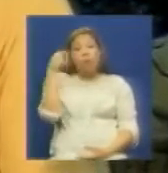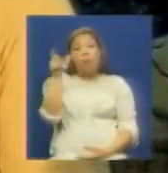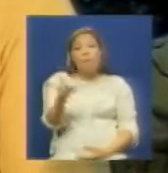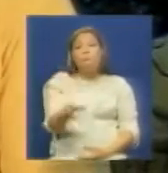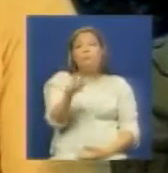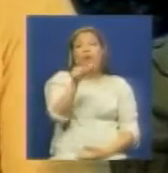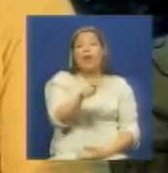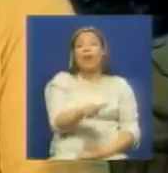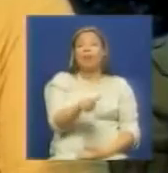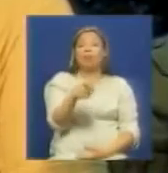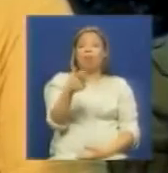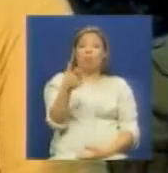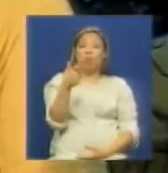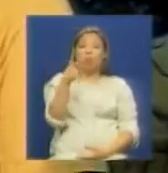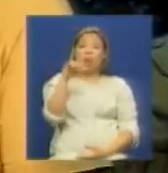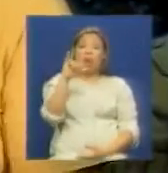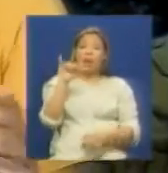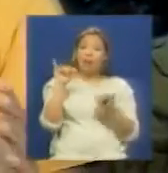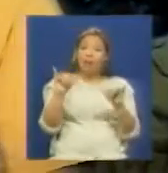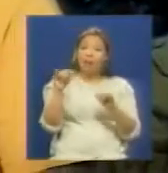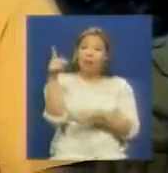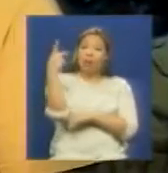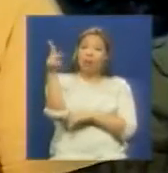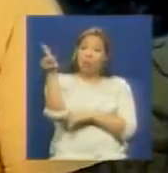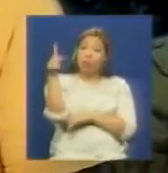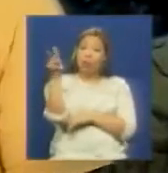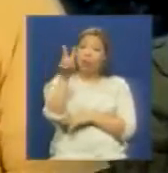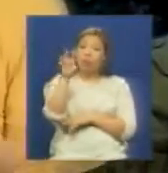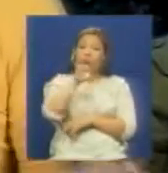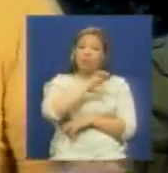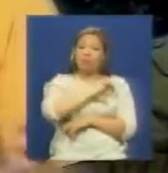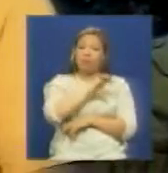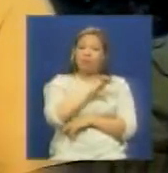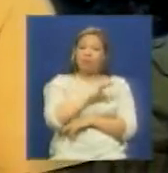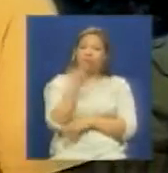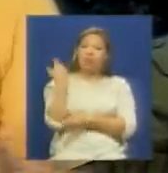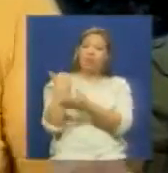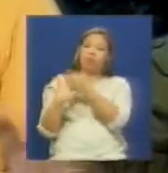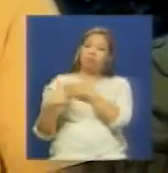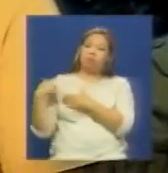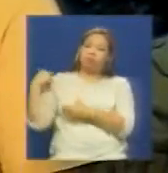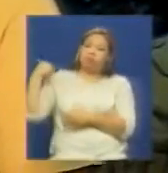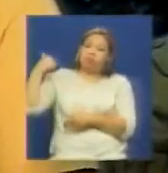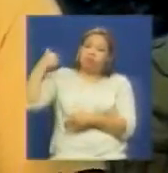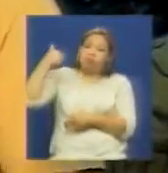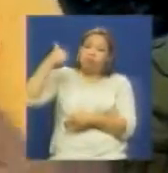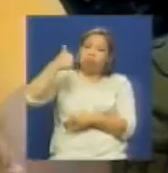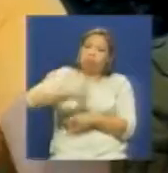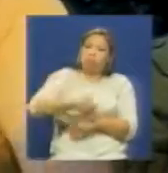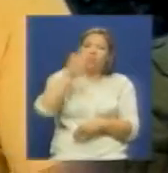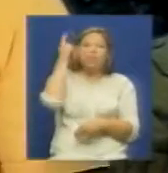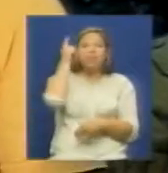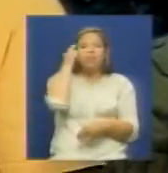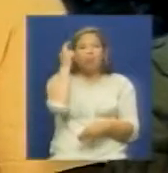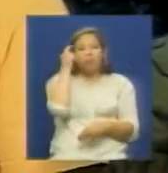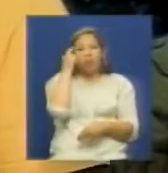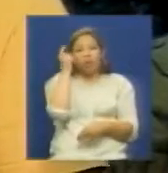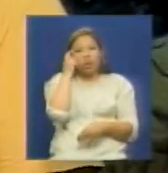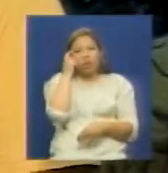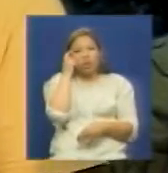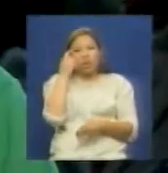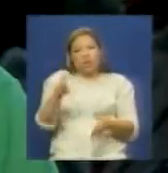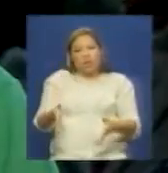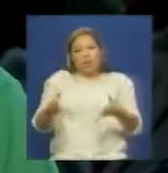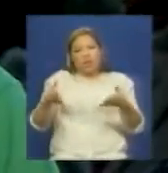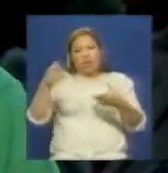23 enero en cuarta república eso nos ha llevado a nosotros a través del tiempo a través de los años a lo que fue el triunfo